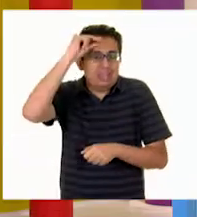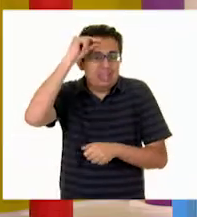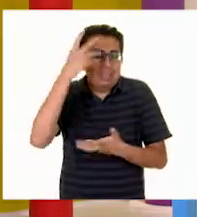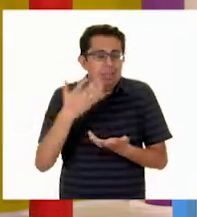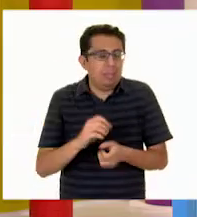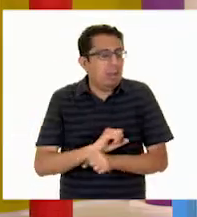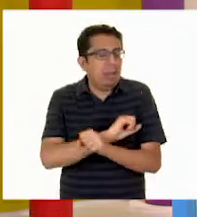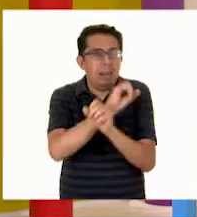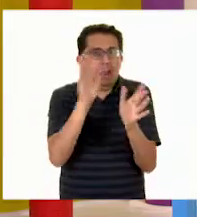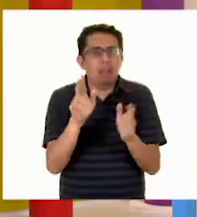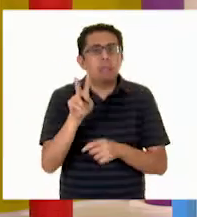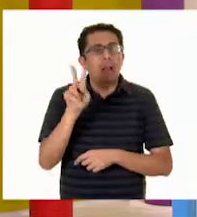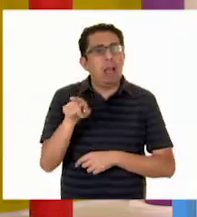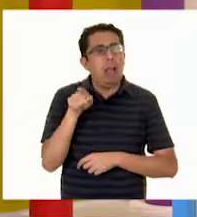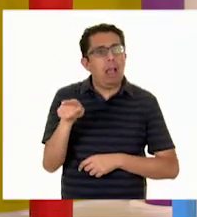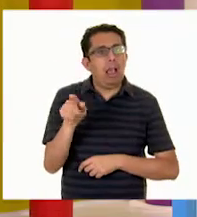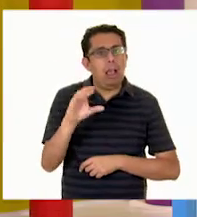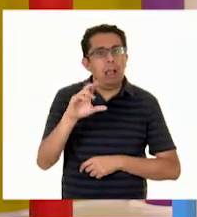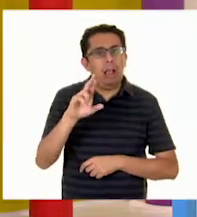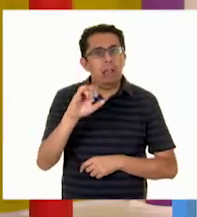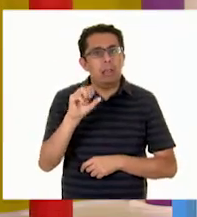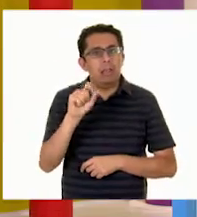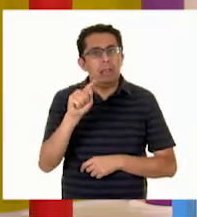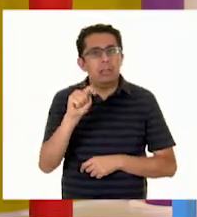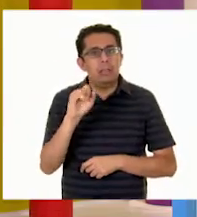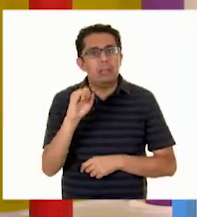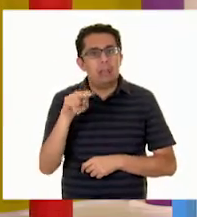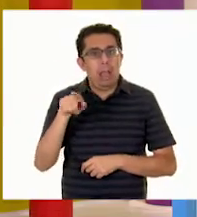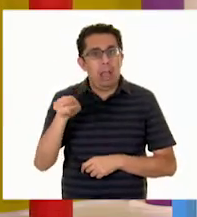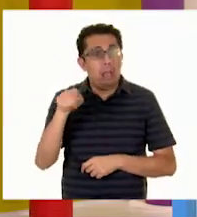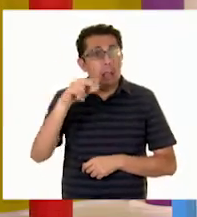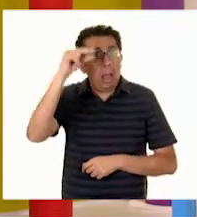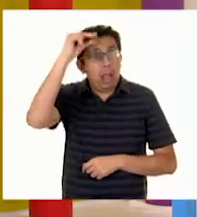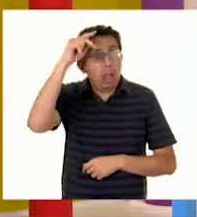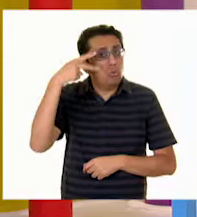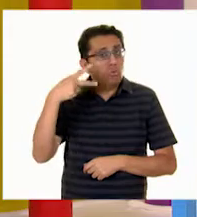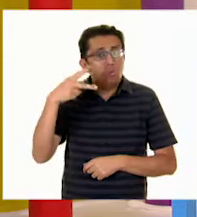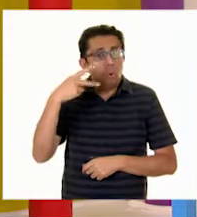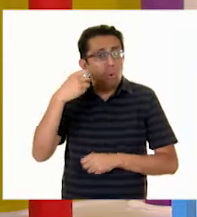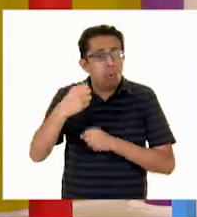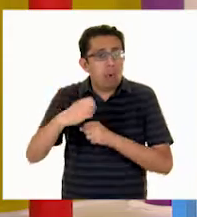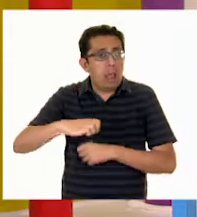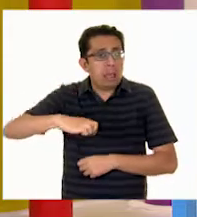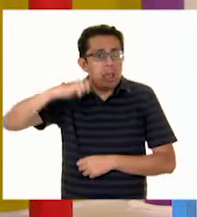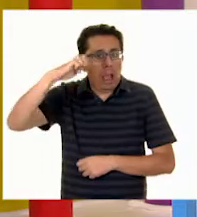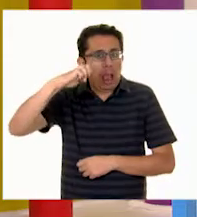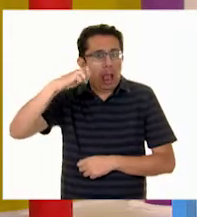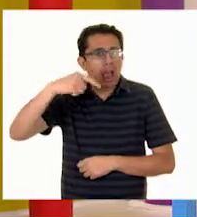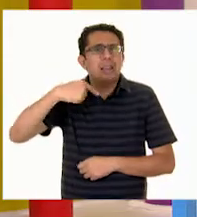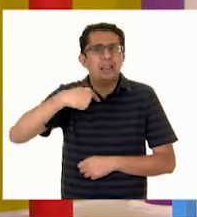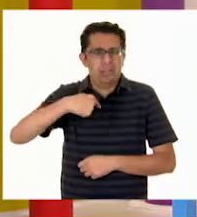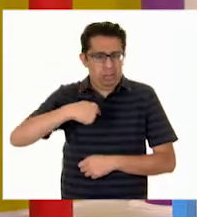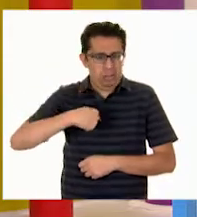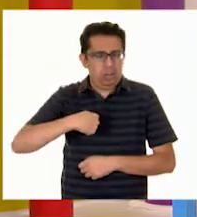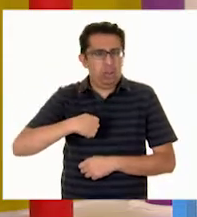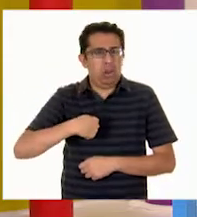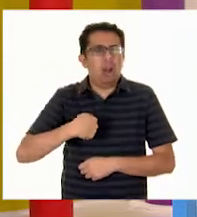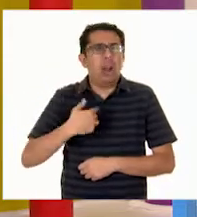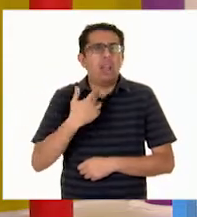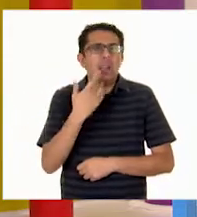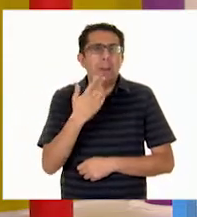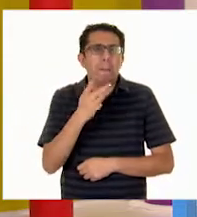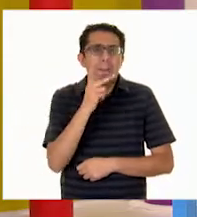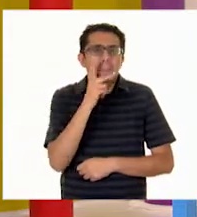Entonces, qué inteligencia de Cristina, ¿no? Por supuesto, a la edad que tiene. Y yo decía o acentuaba la palabra